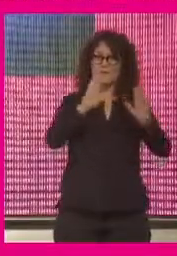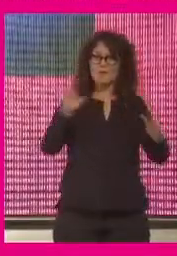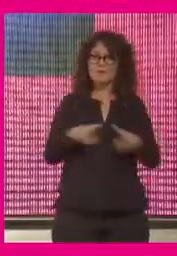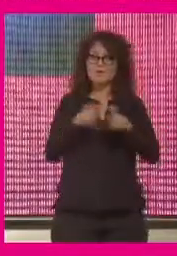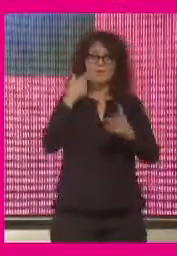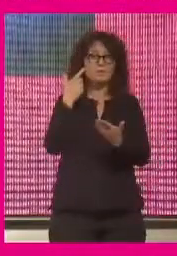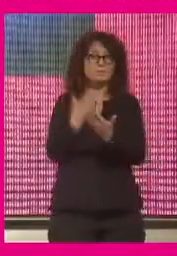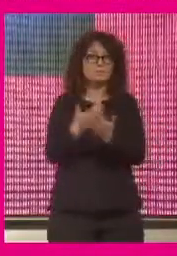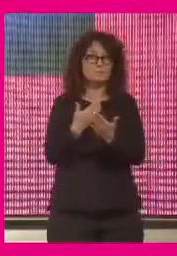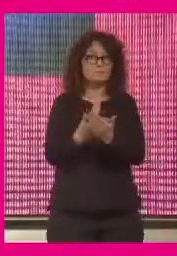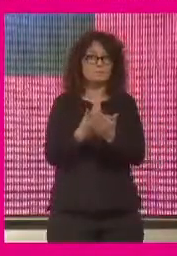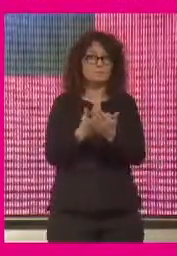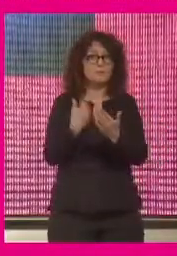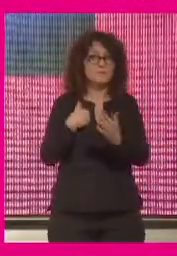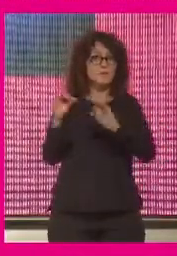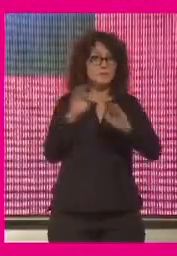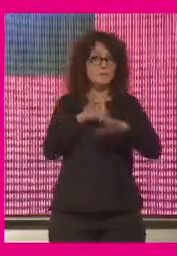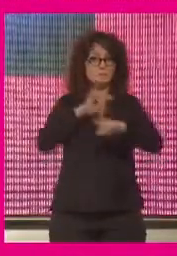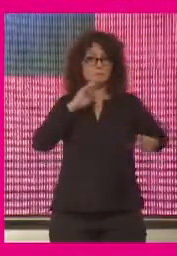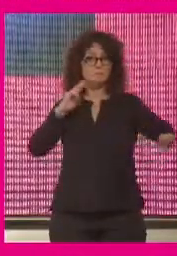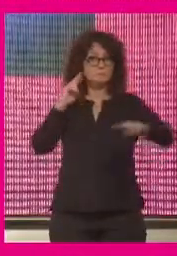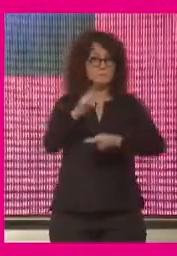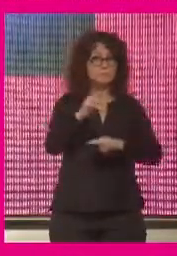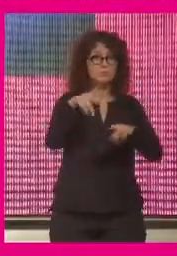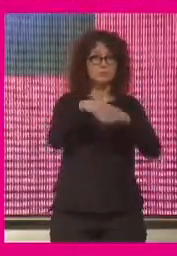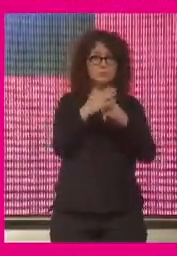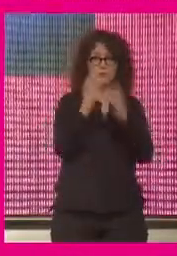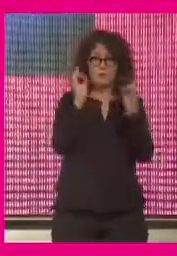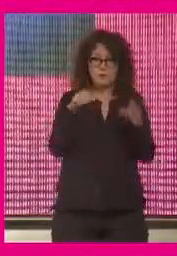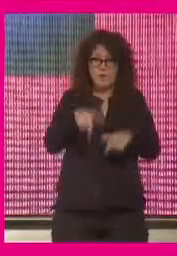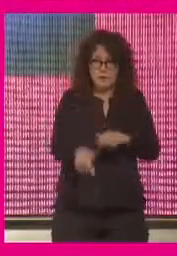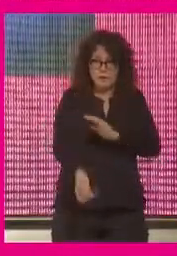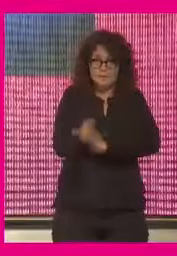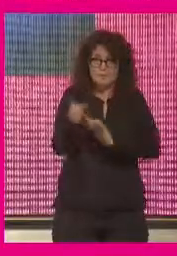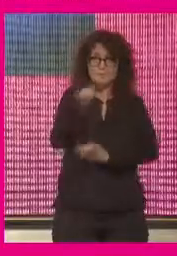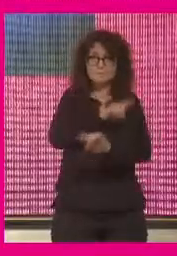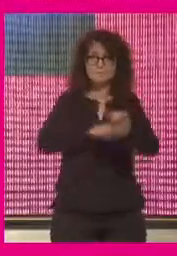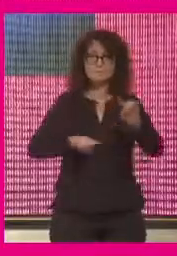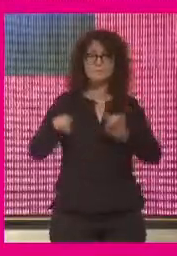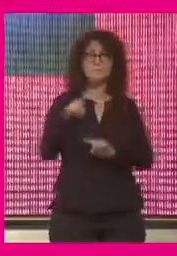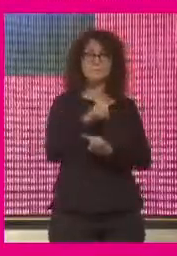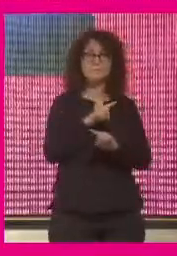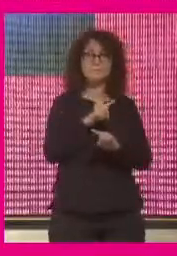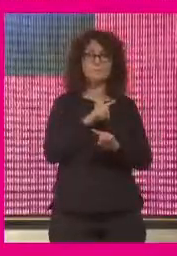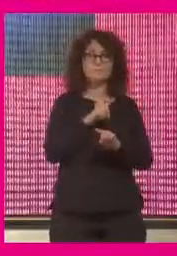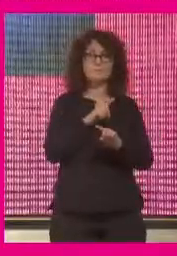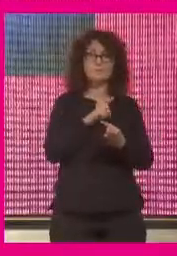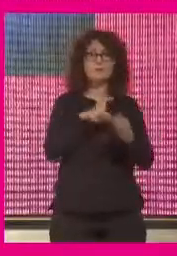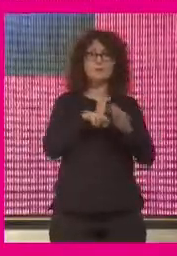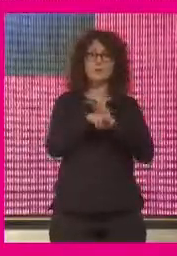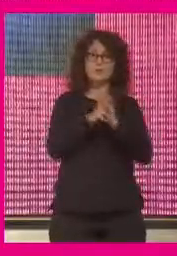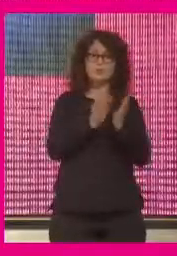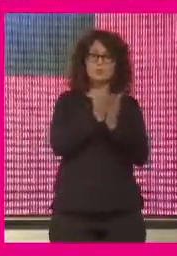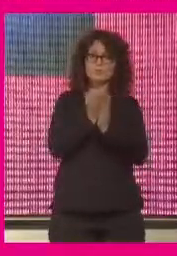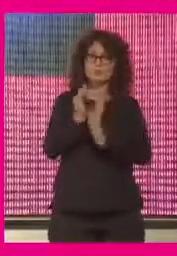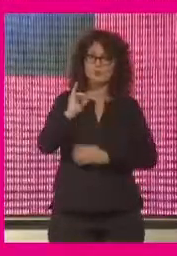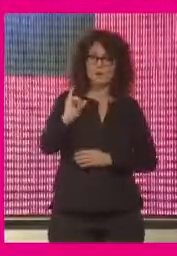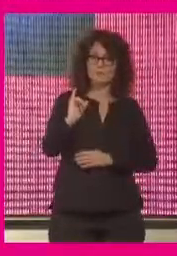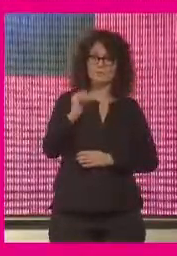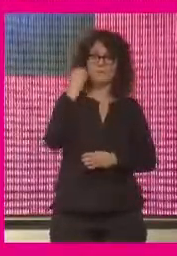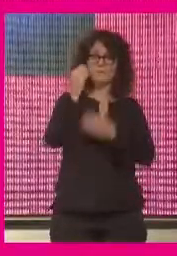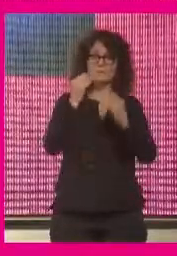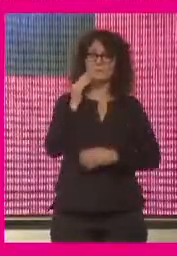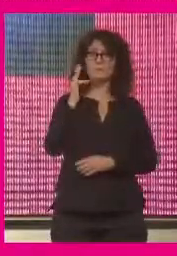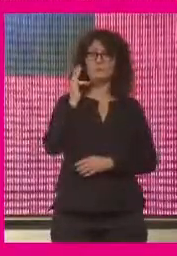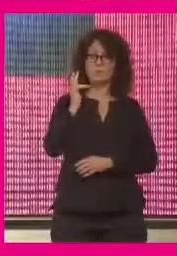que está preparada para reaccionar a eventos de este tipo tenemos los medios y eso yo creo que es una gran suerte